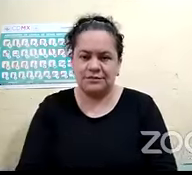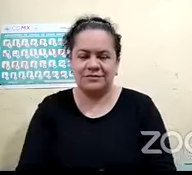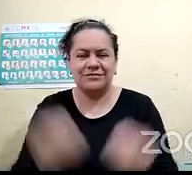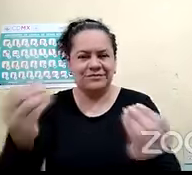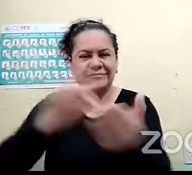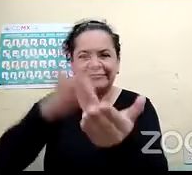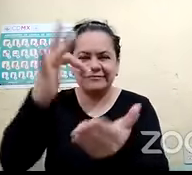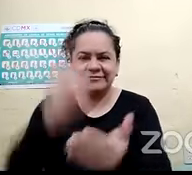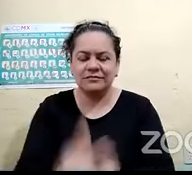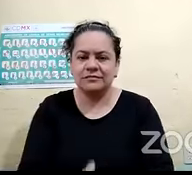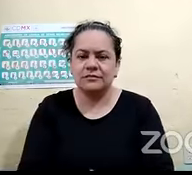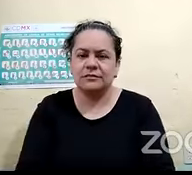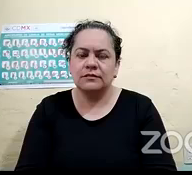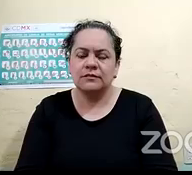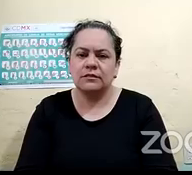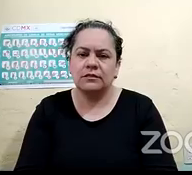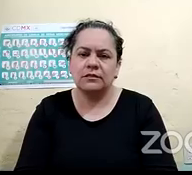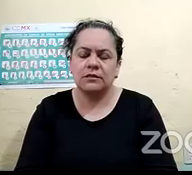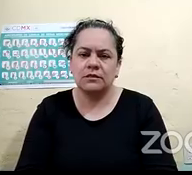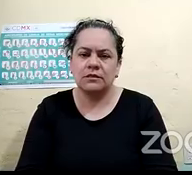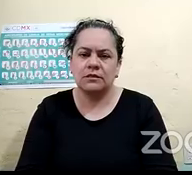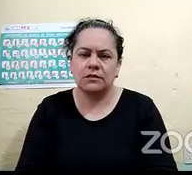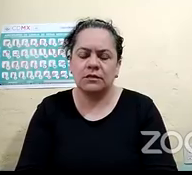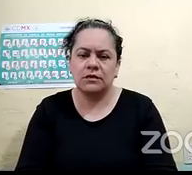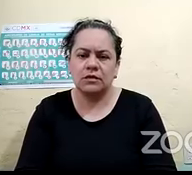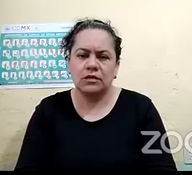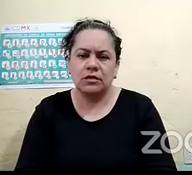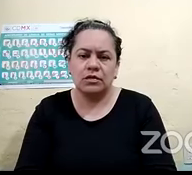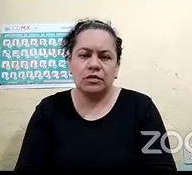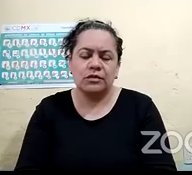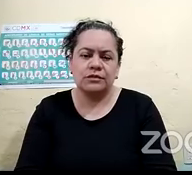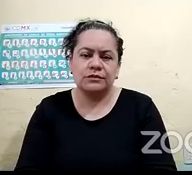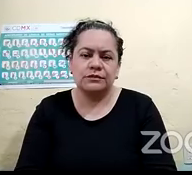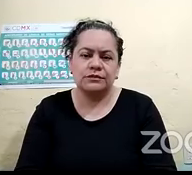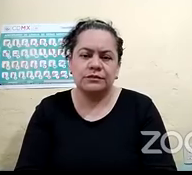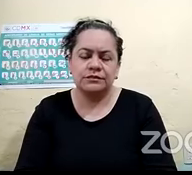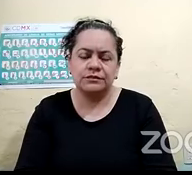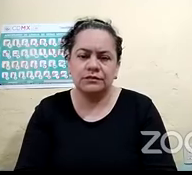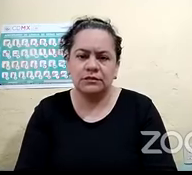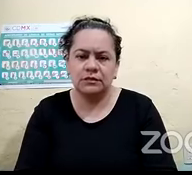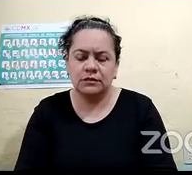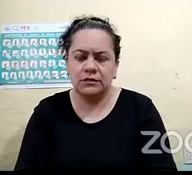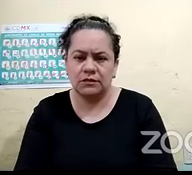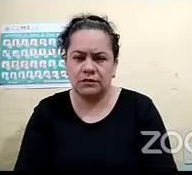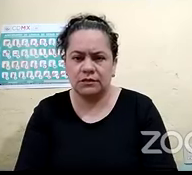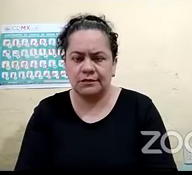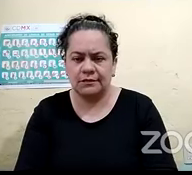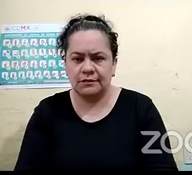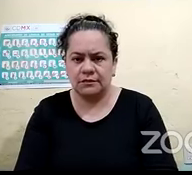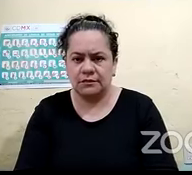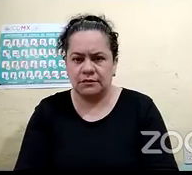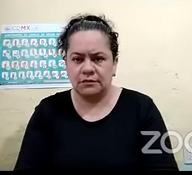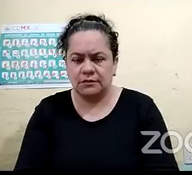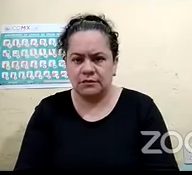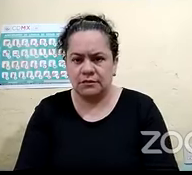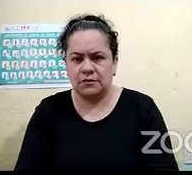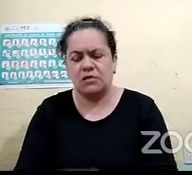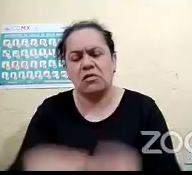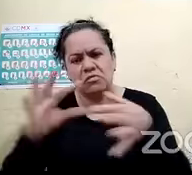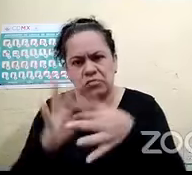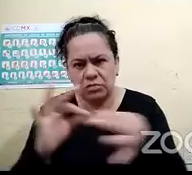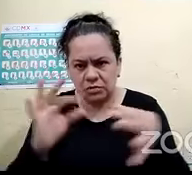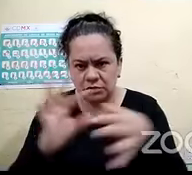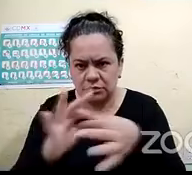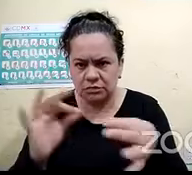Gracias. Bueno, este, brevemente comentaré por el tiempo, que desde